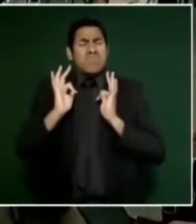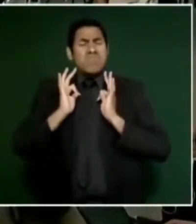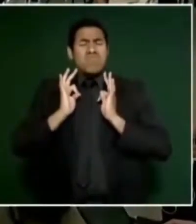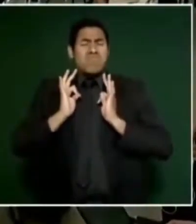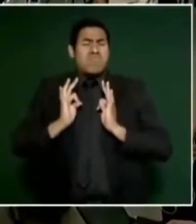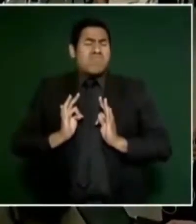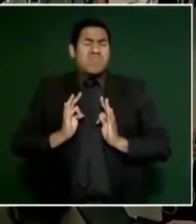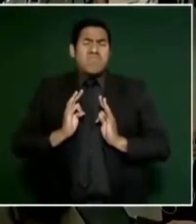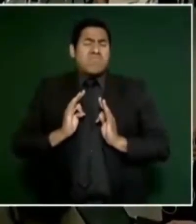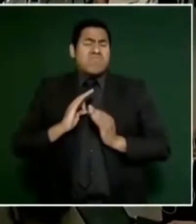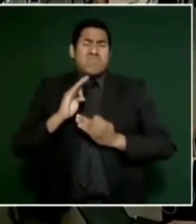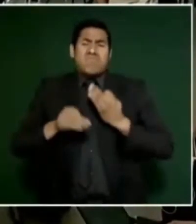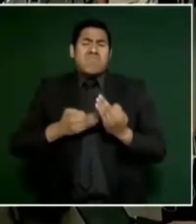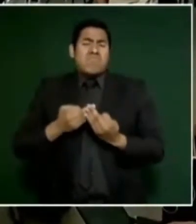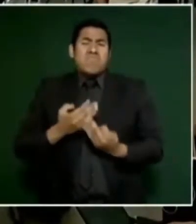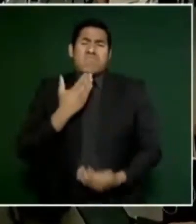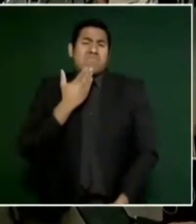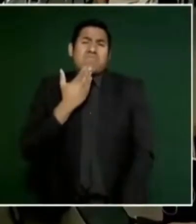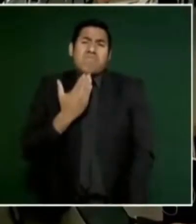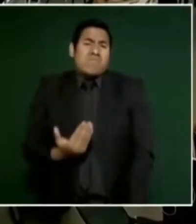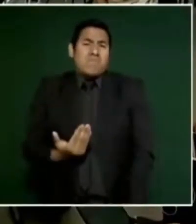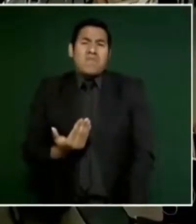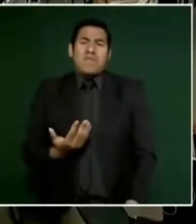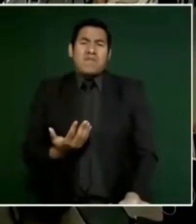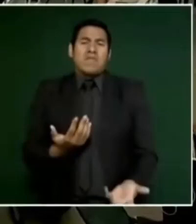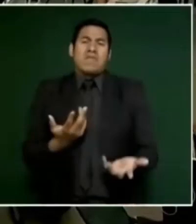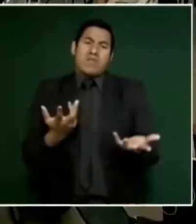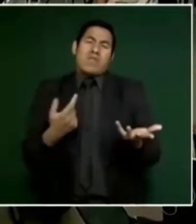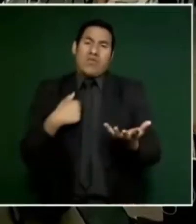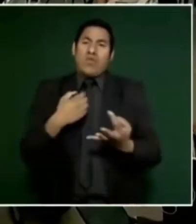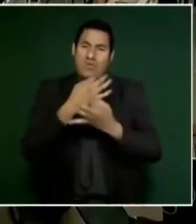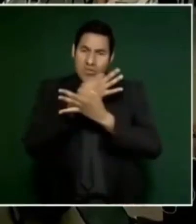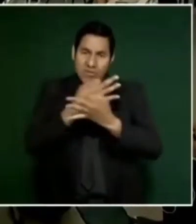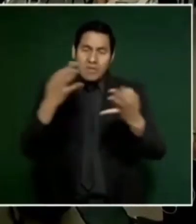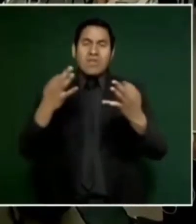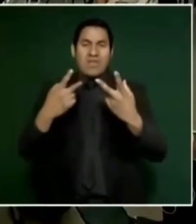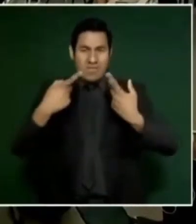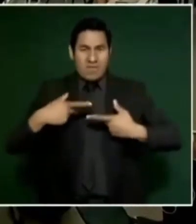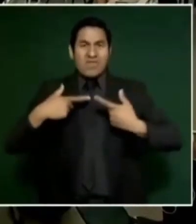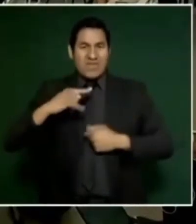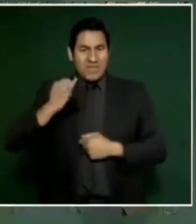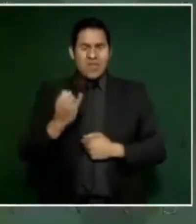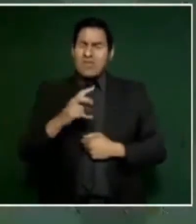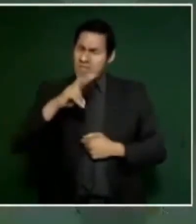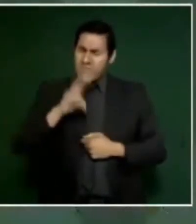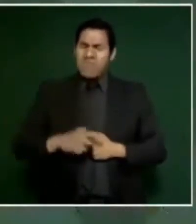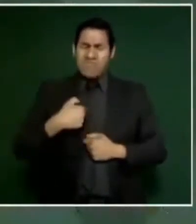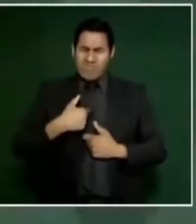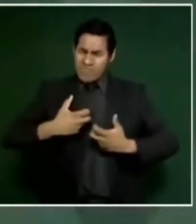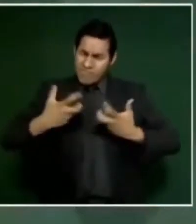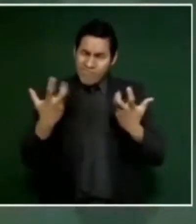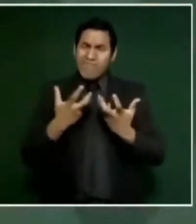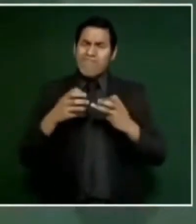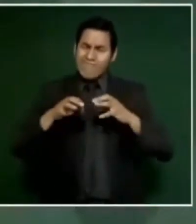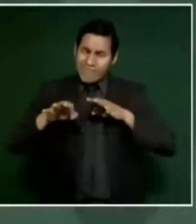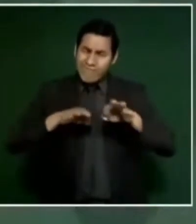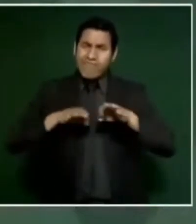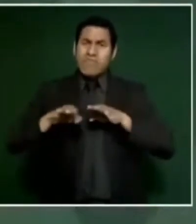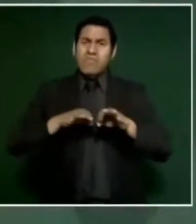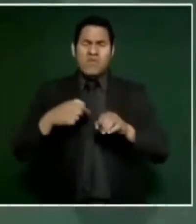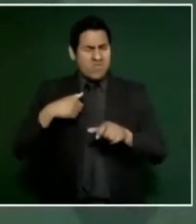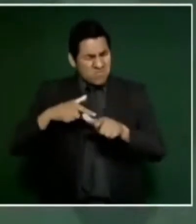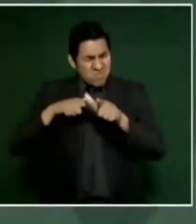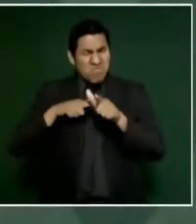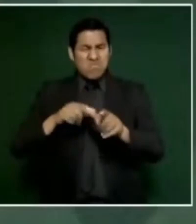No pasa absolutamente nada. Entonces, decirle a la gente que estamos trabajando, lo vamos a seguir haciendo, de manera